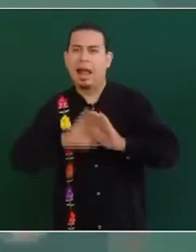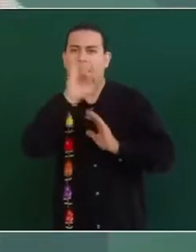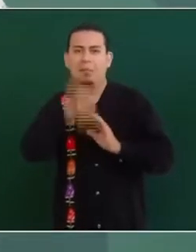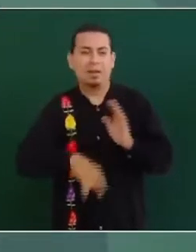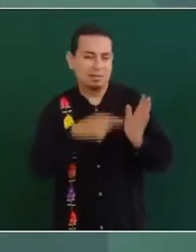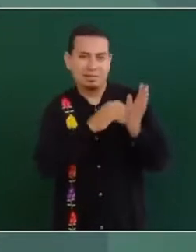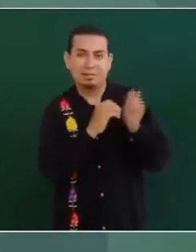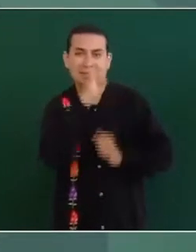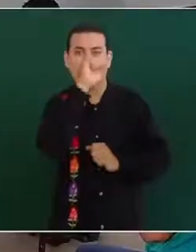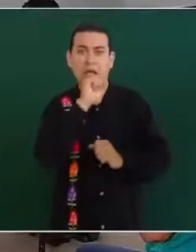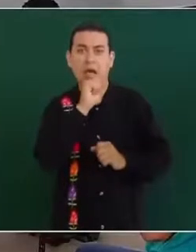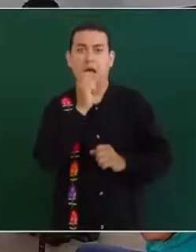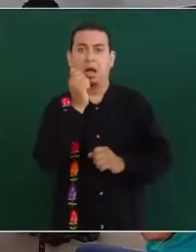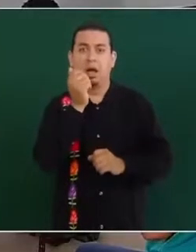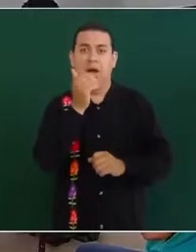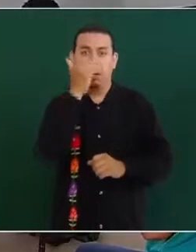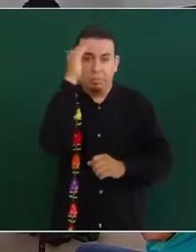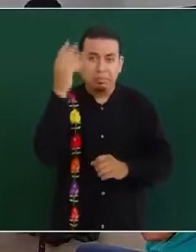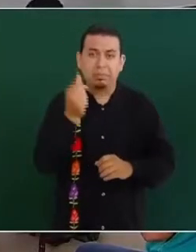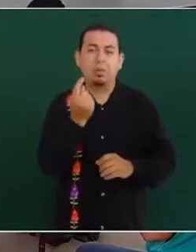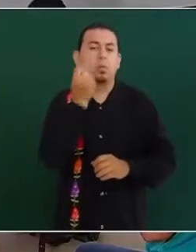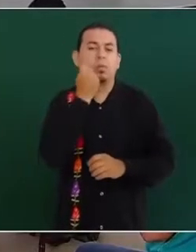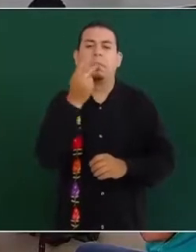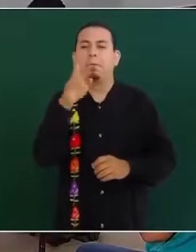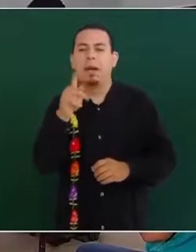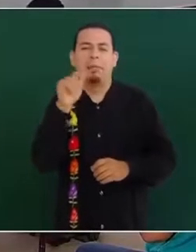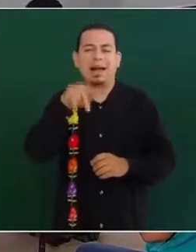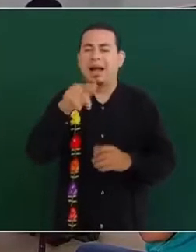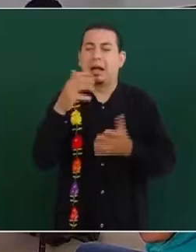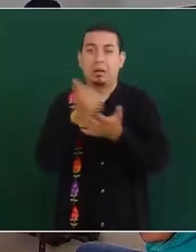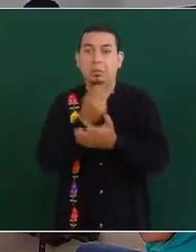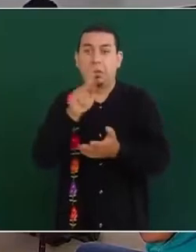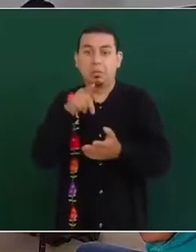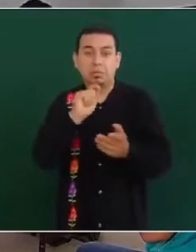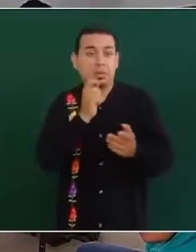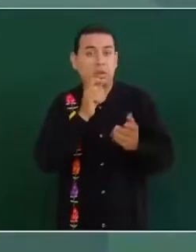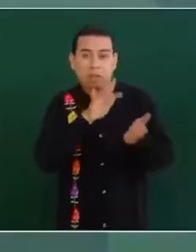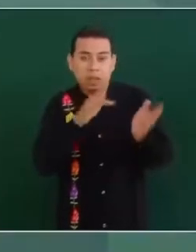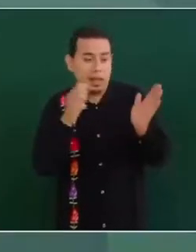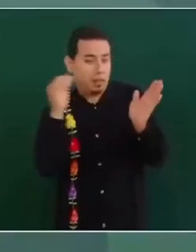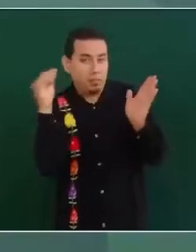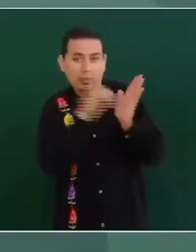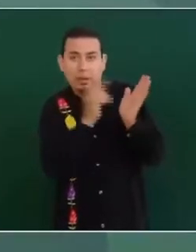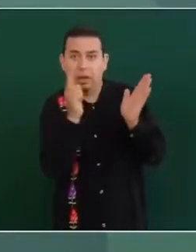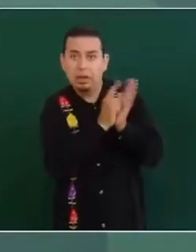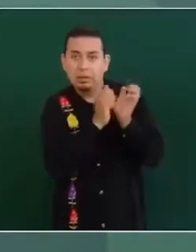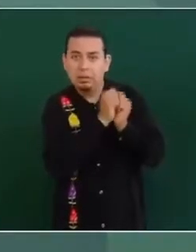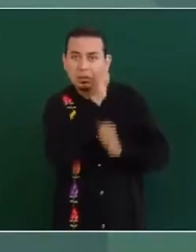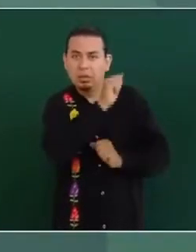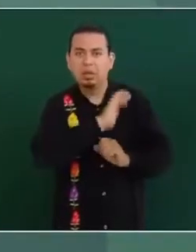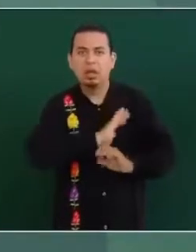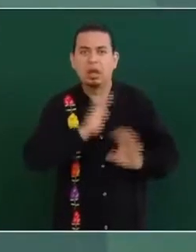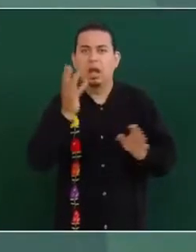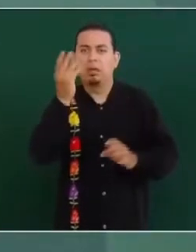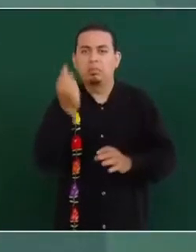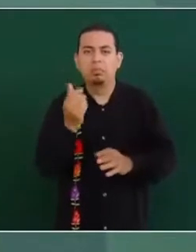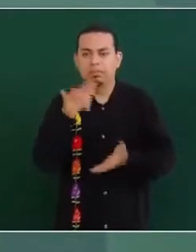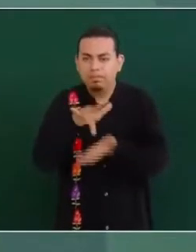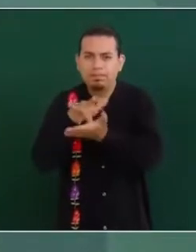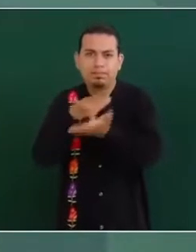adultos mayores, aunque les moleste muchísimo,